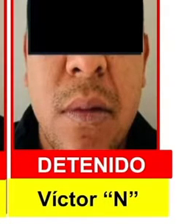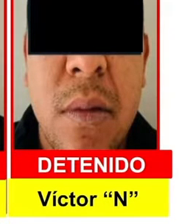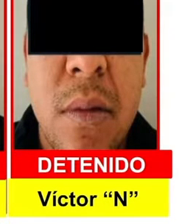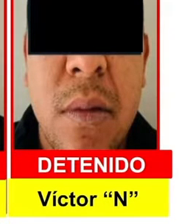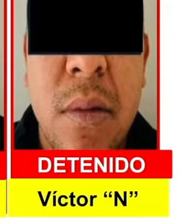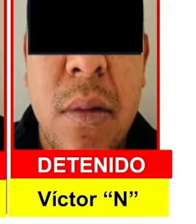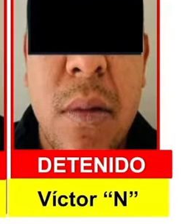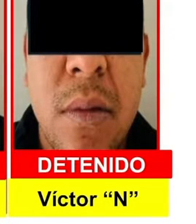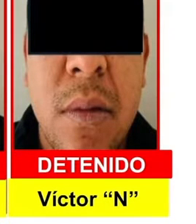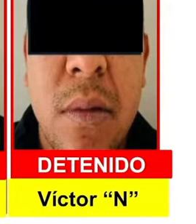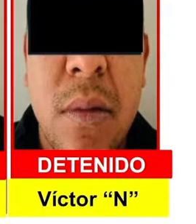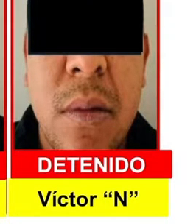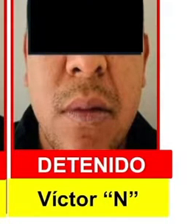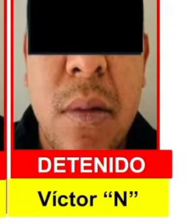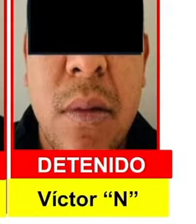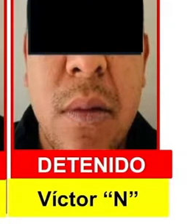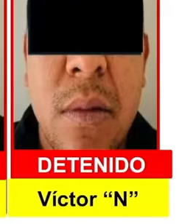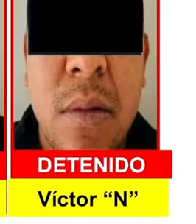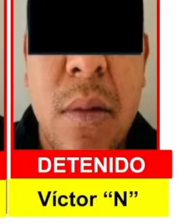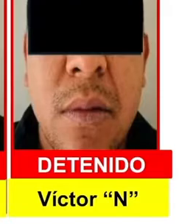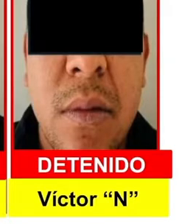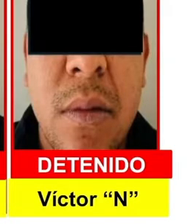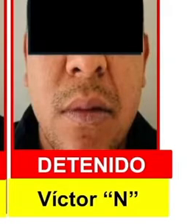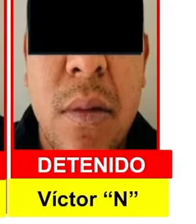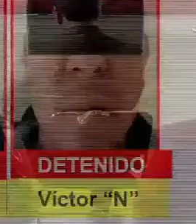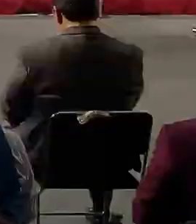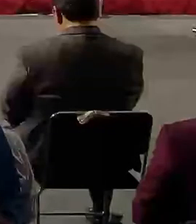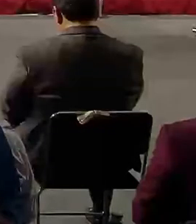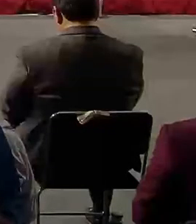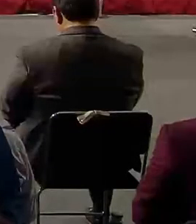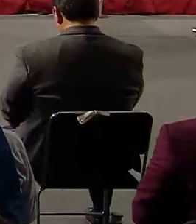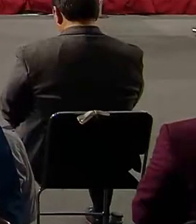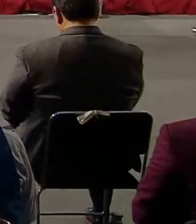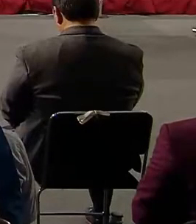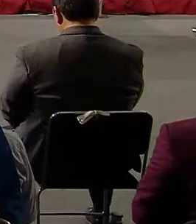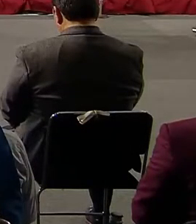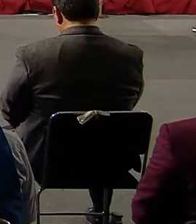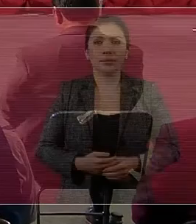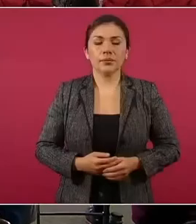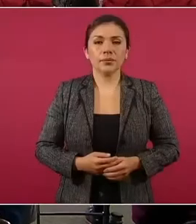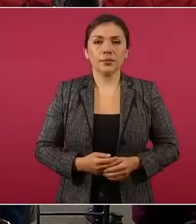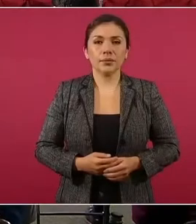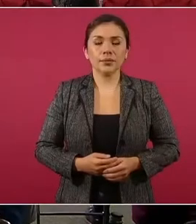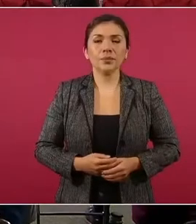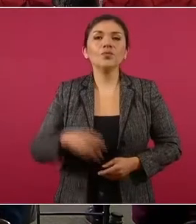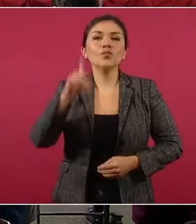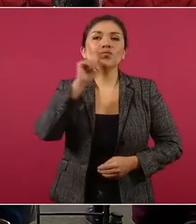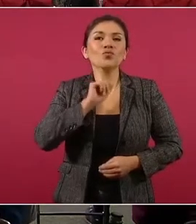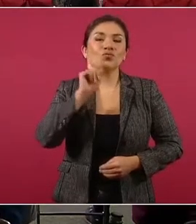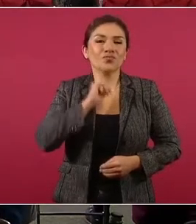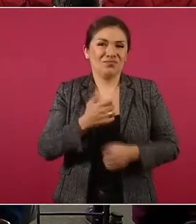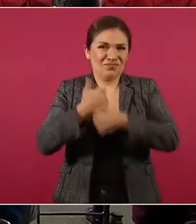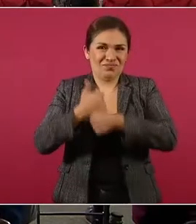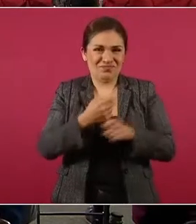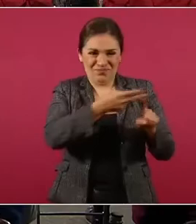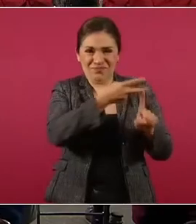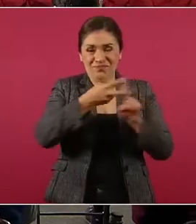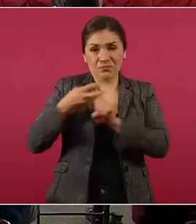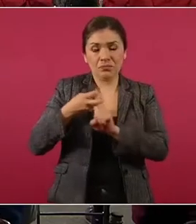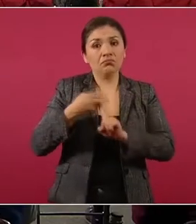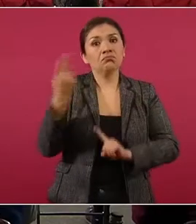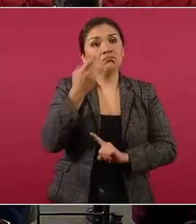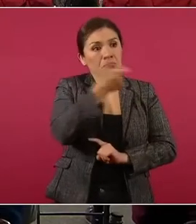en Tijuana, Baja California. Por la víctima exigían una cantidad muy alta en moneda